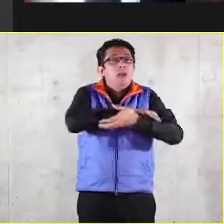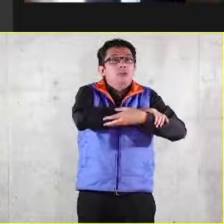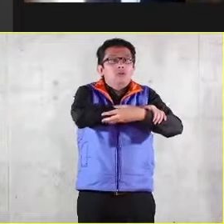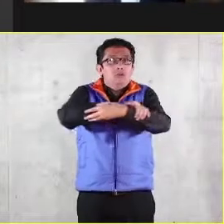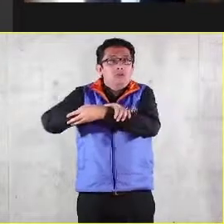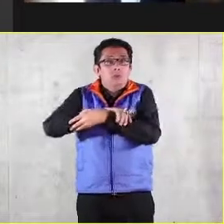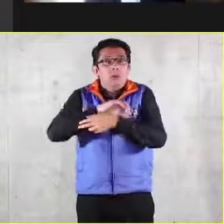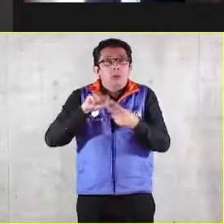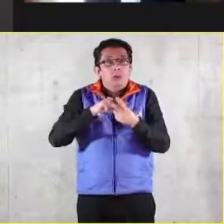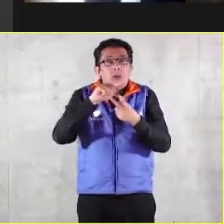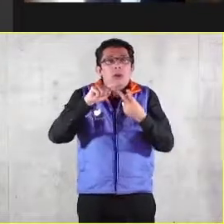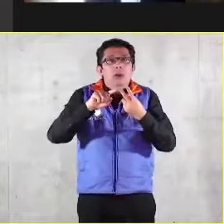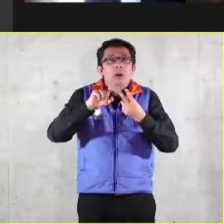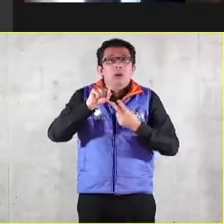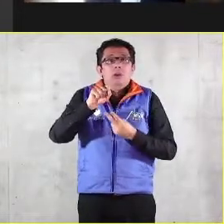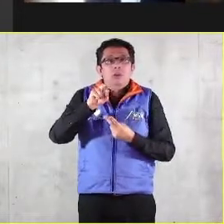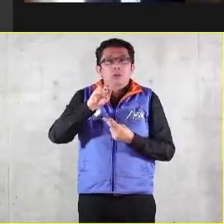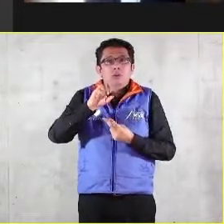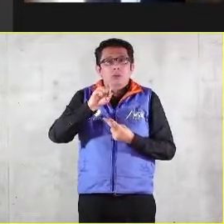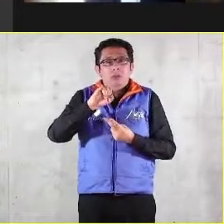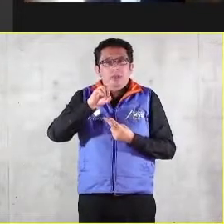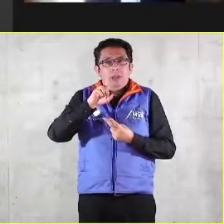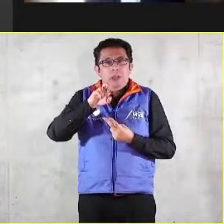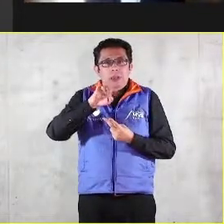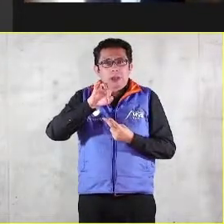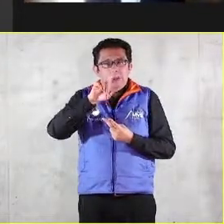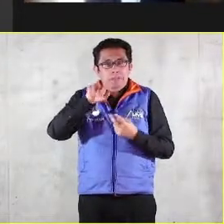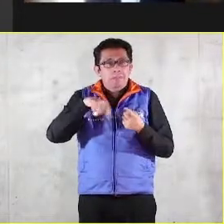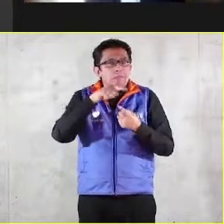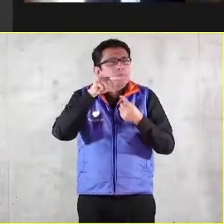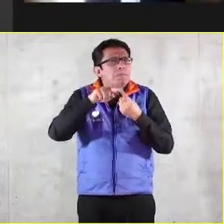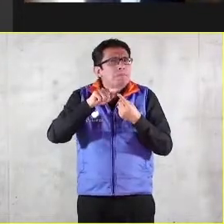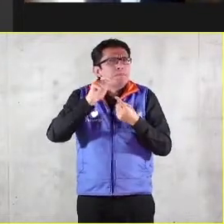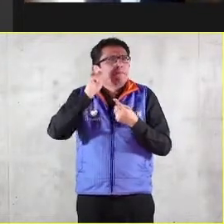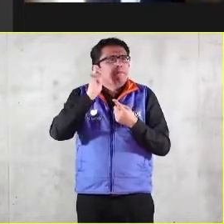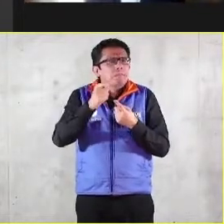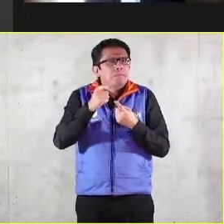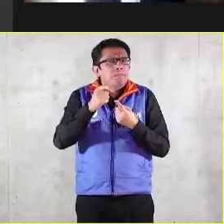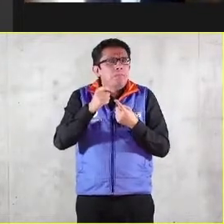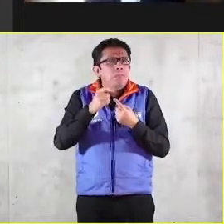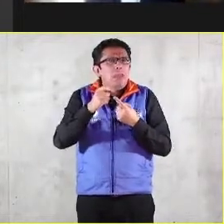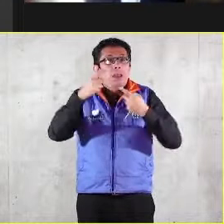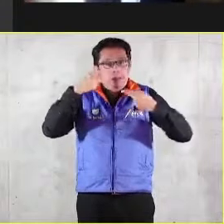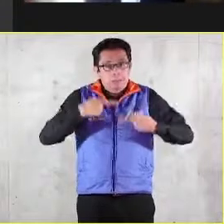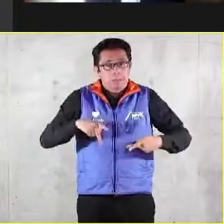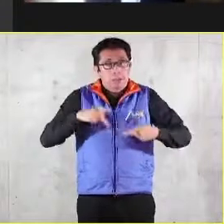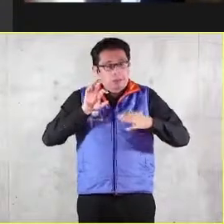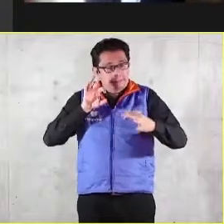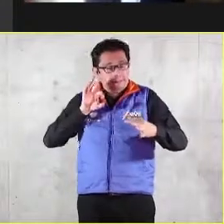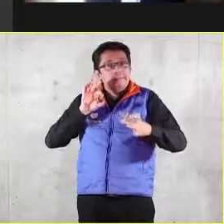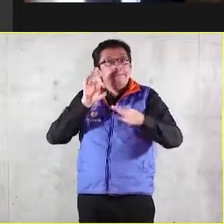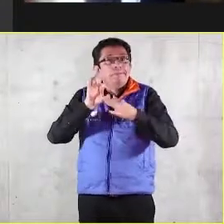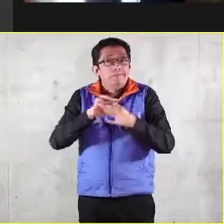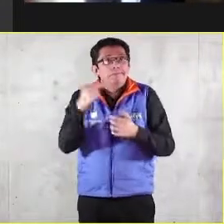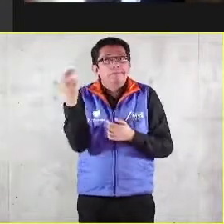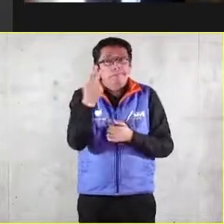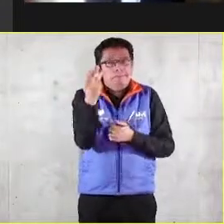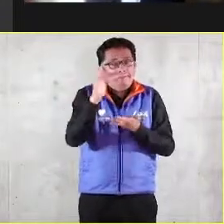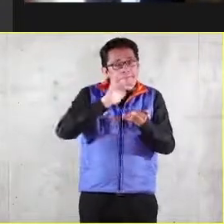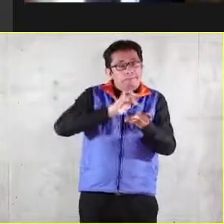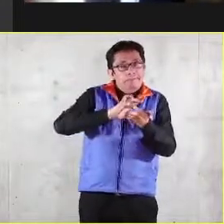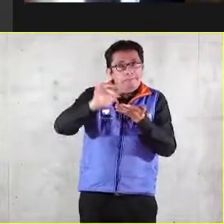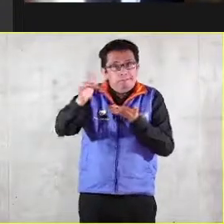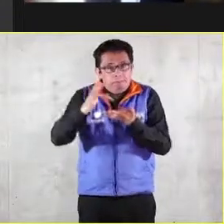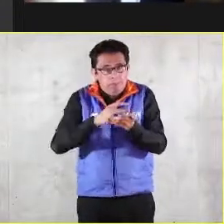solidaridad es la intrínseca sociabilidad de la persona el vínculo de interdependencia entre personas y pueblos